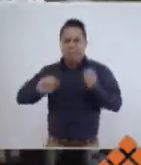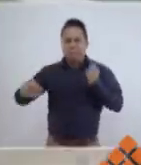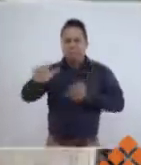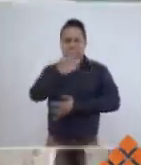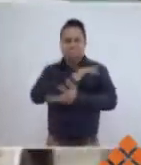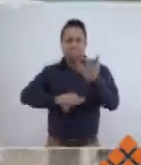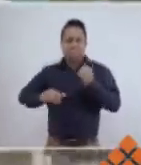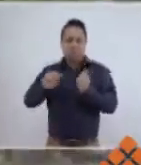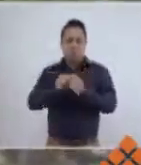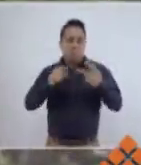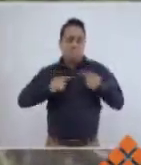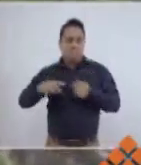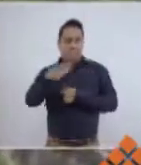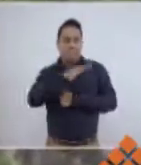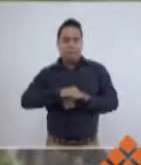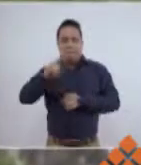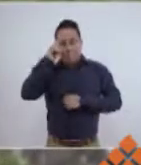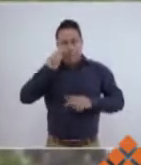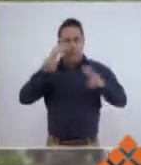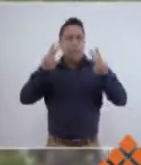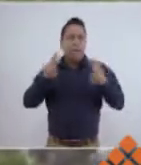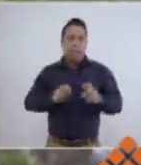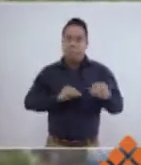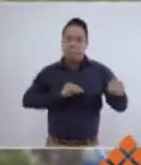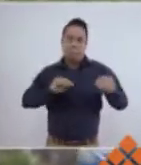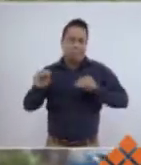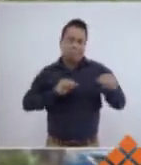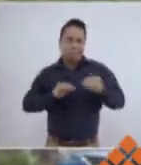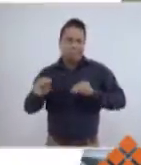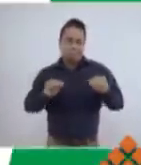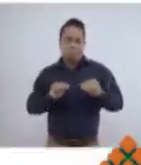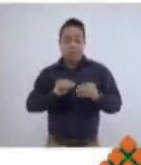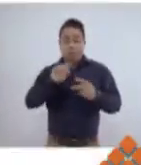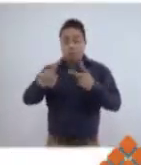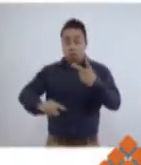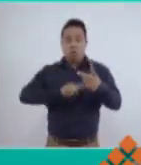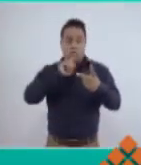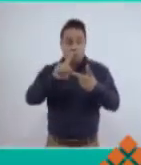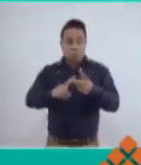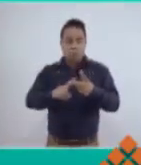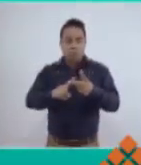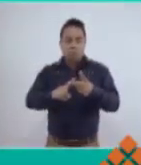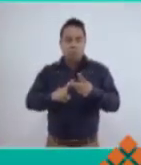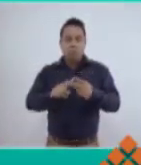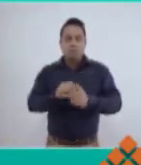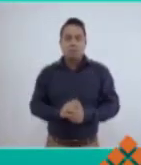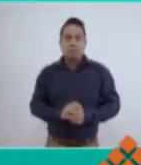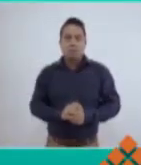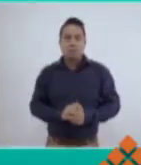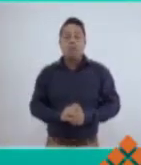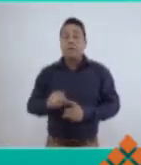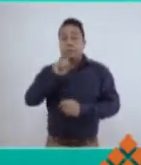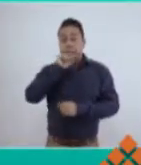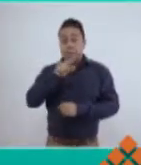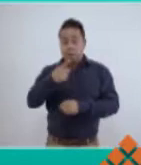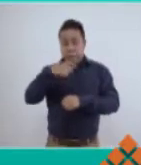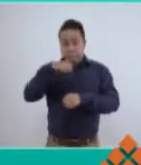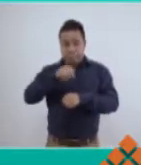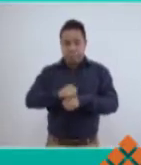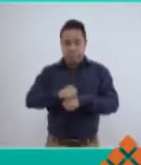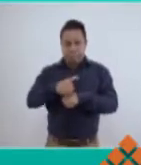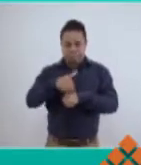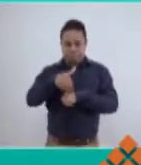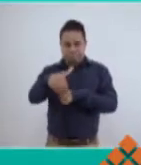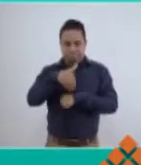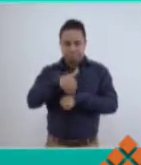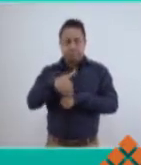de nuestra sociedad en la parte de la movilidad. 2. También, esta semana,